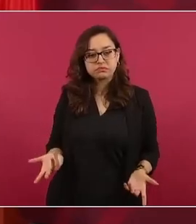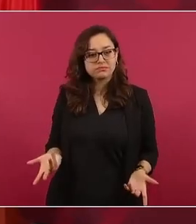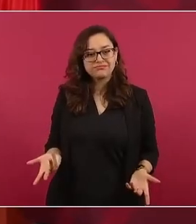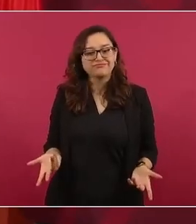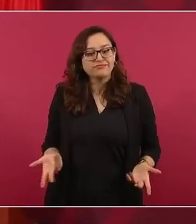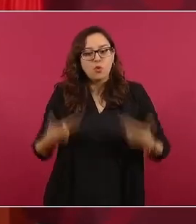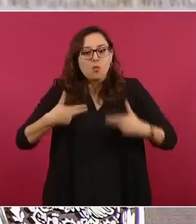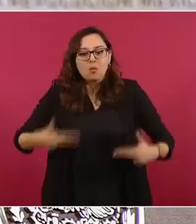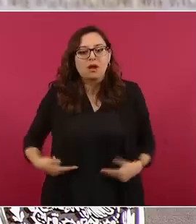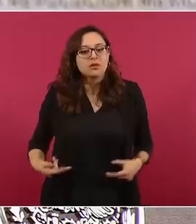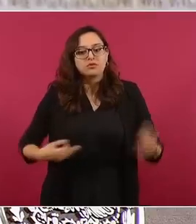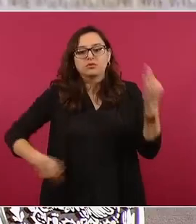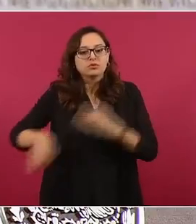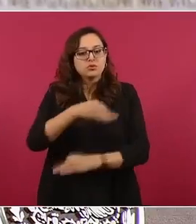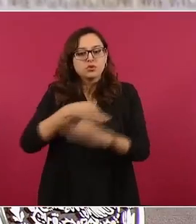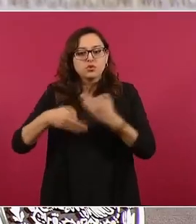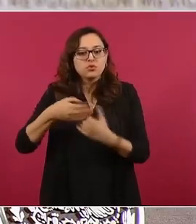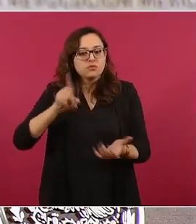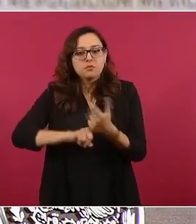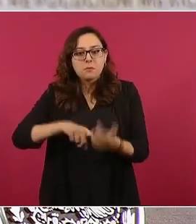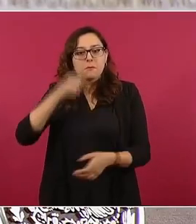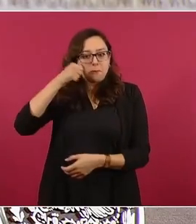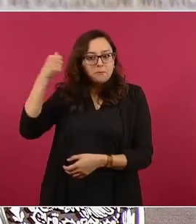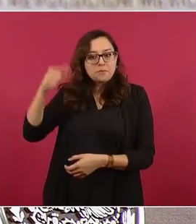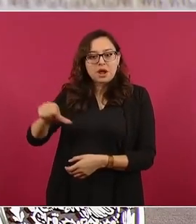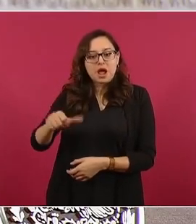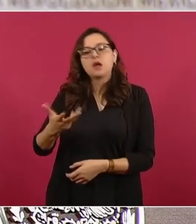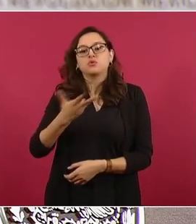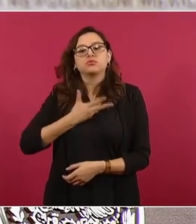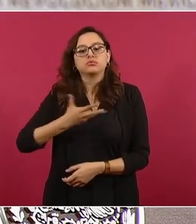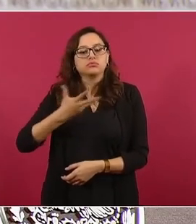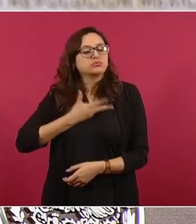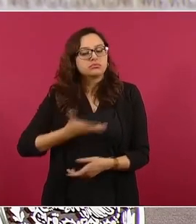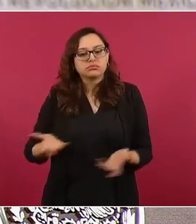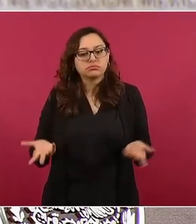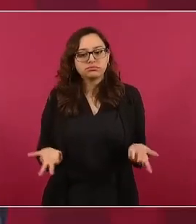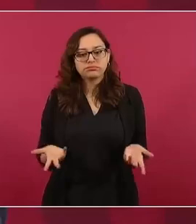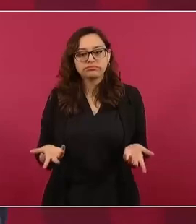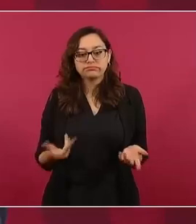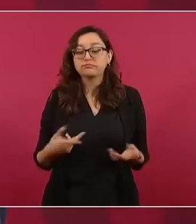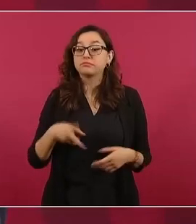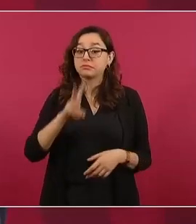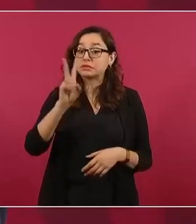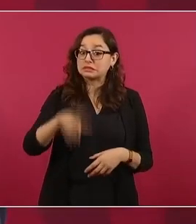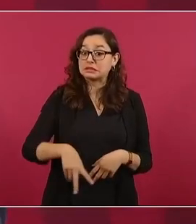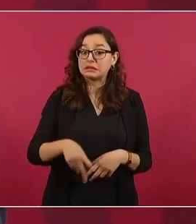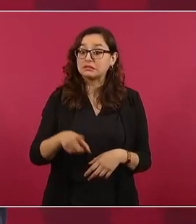responsabilidad que se tiene.